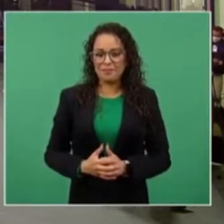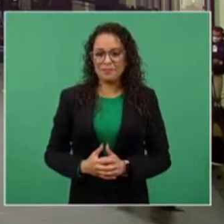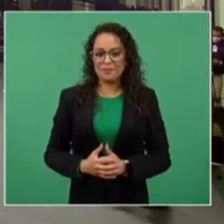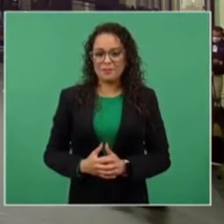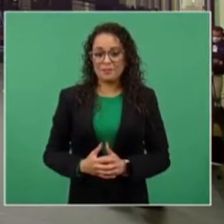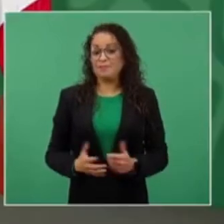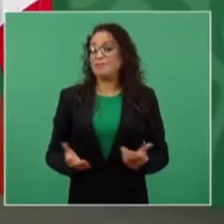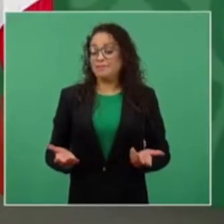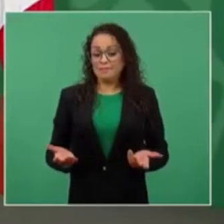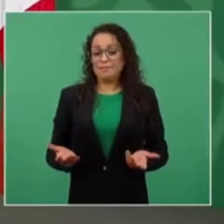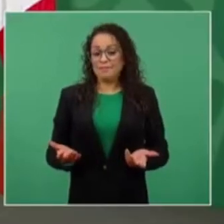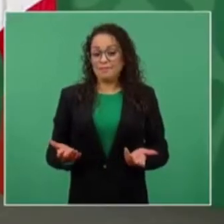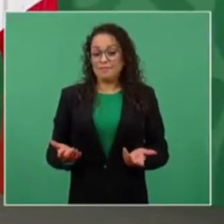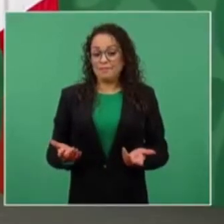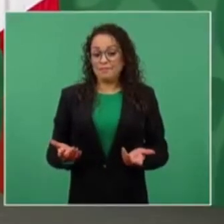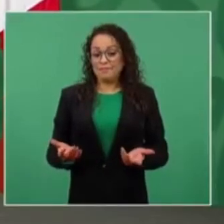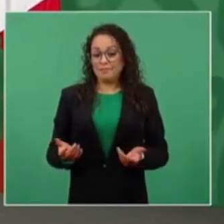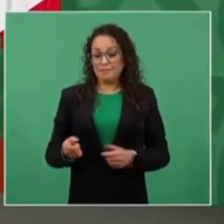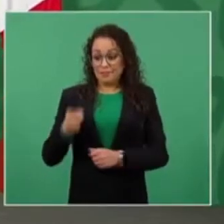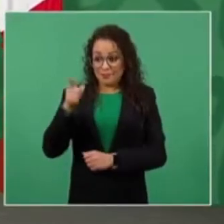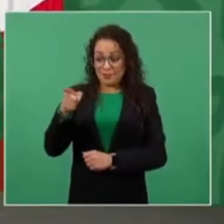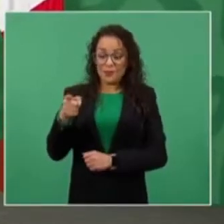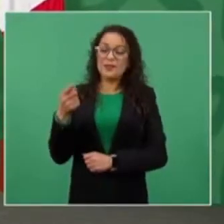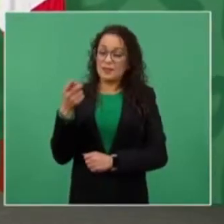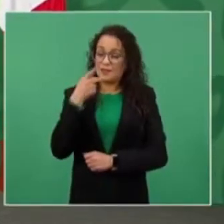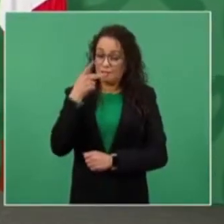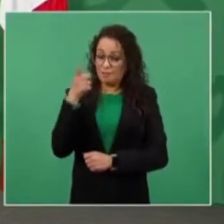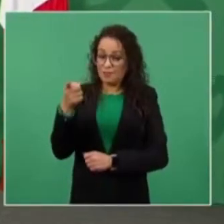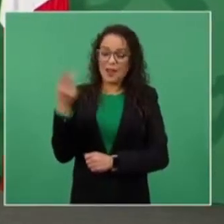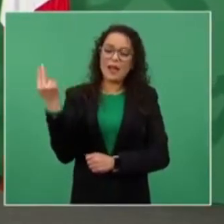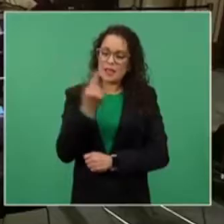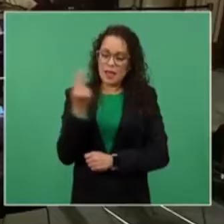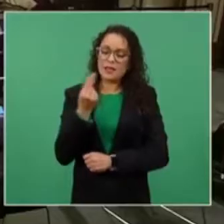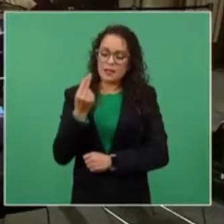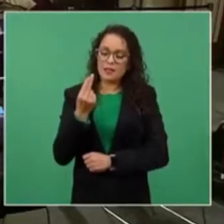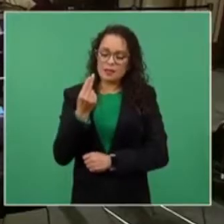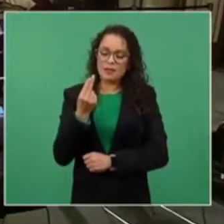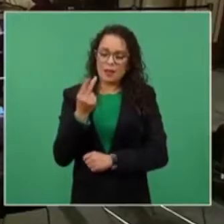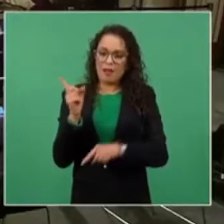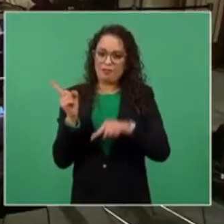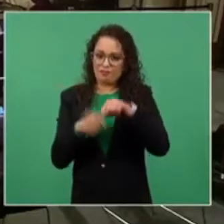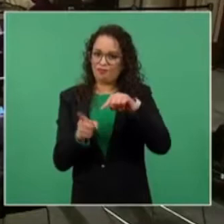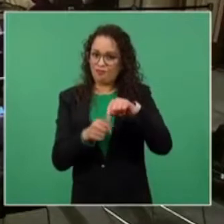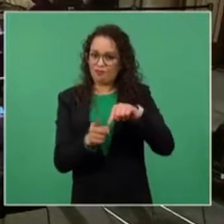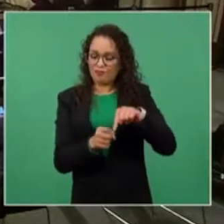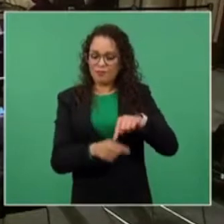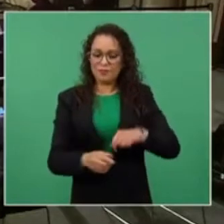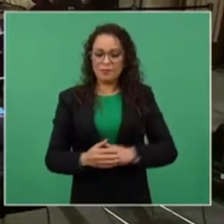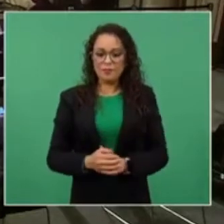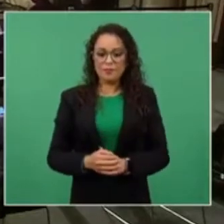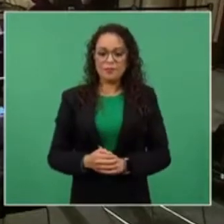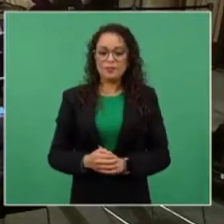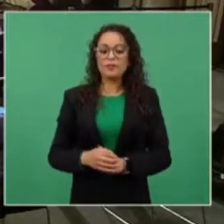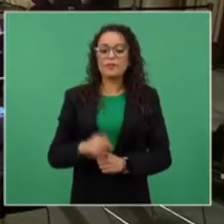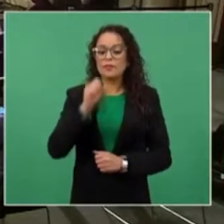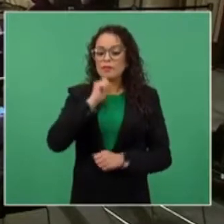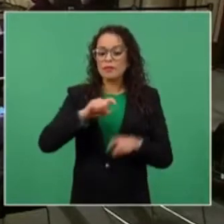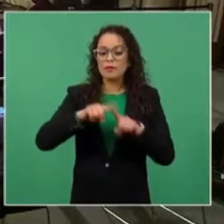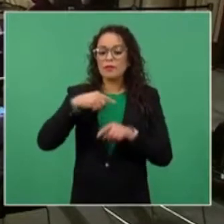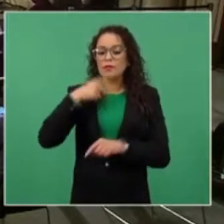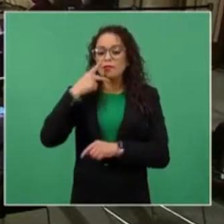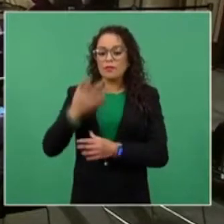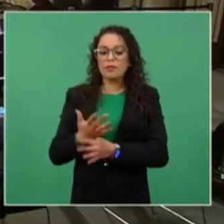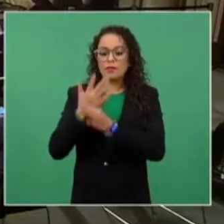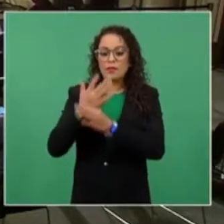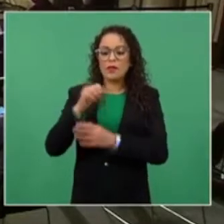Entonces, hay que limpiar. Y señalar también que en un proceso